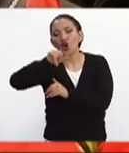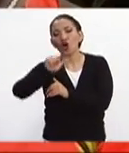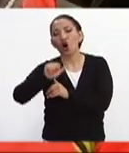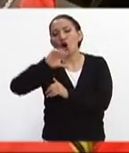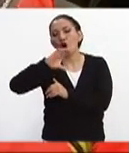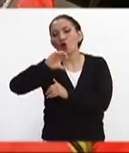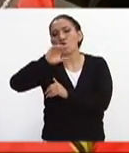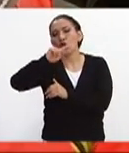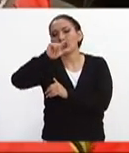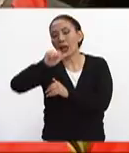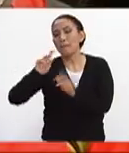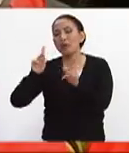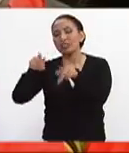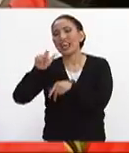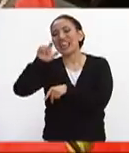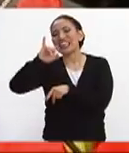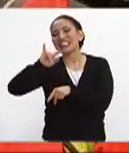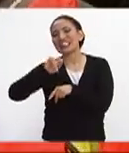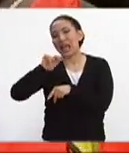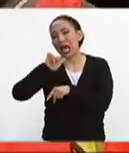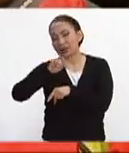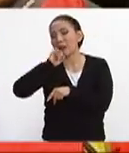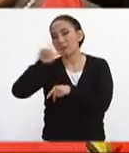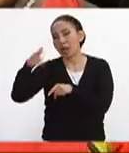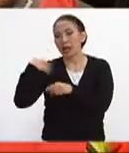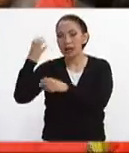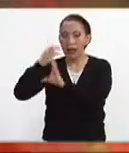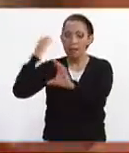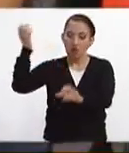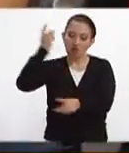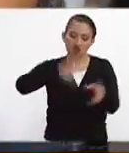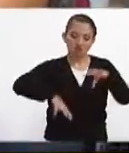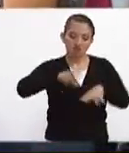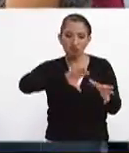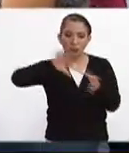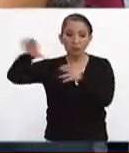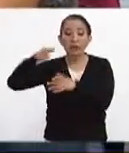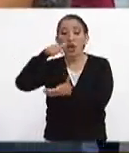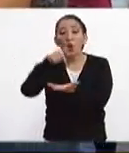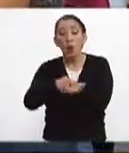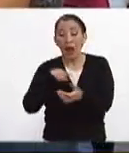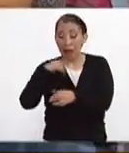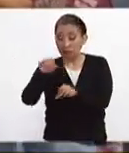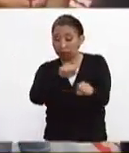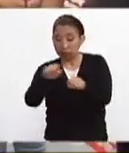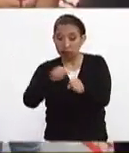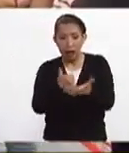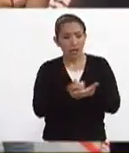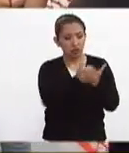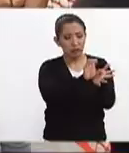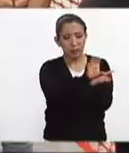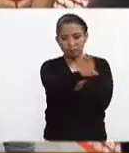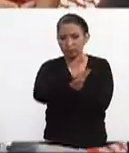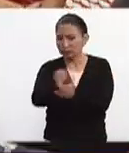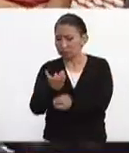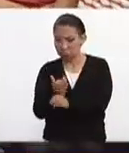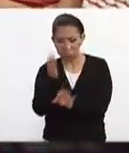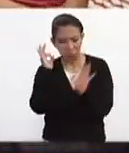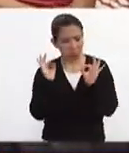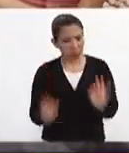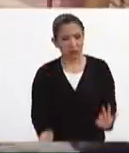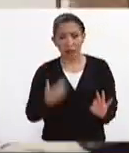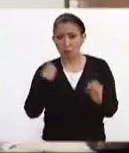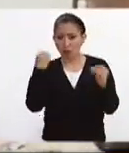y por Puente de Ixtla y ya mandaron un camión y estamos esperando a que vengan por él en los lugares siniestrados la ayuda se reparte con suficiencia